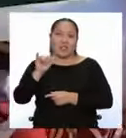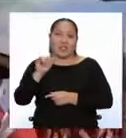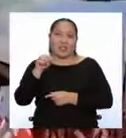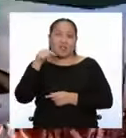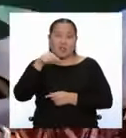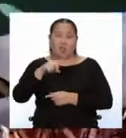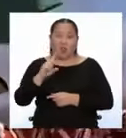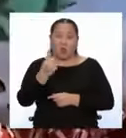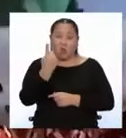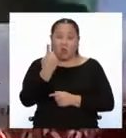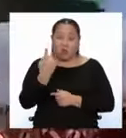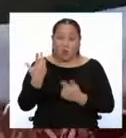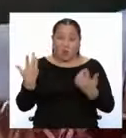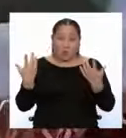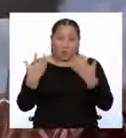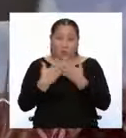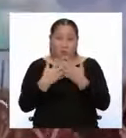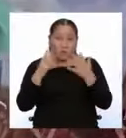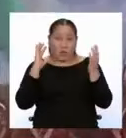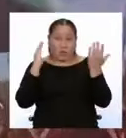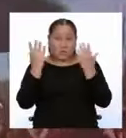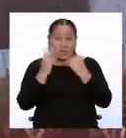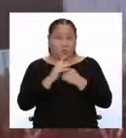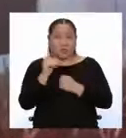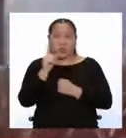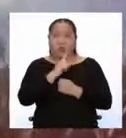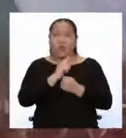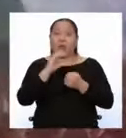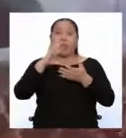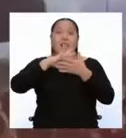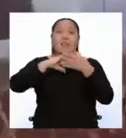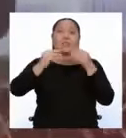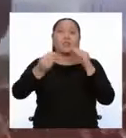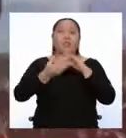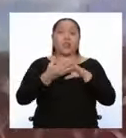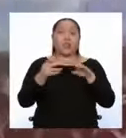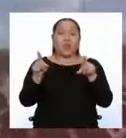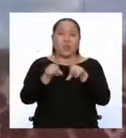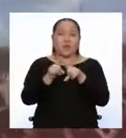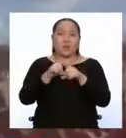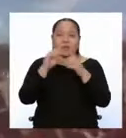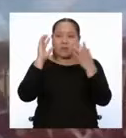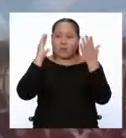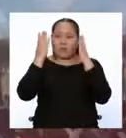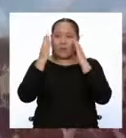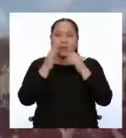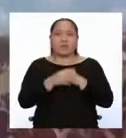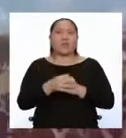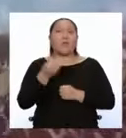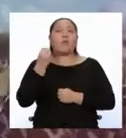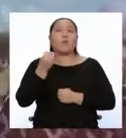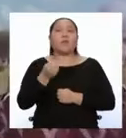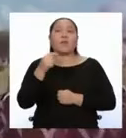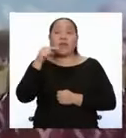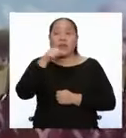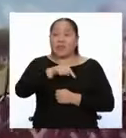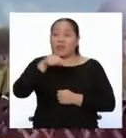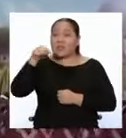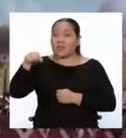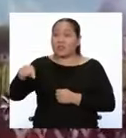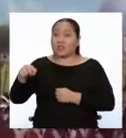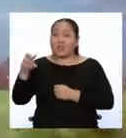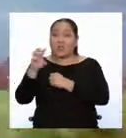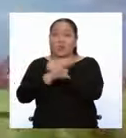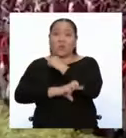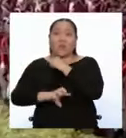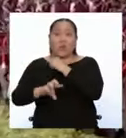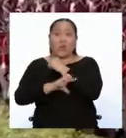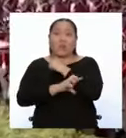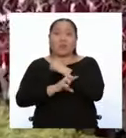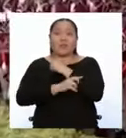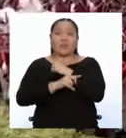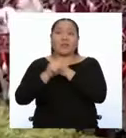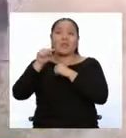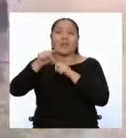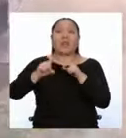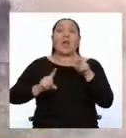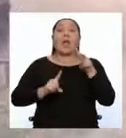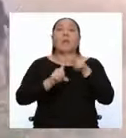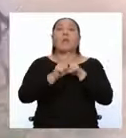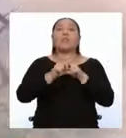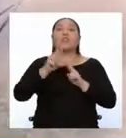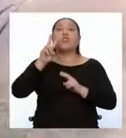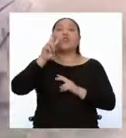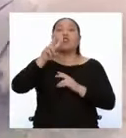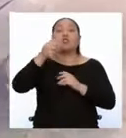común. También, históricamente, tienen mucho parecido. Porque es en estos países donde surgen dos grandes revoluciones